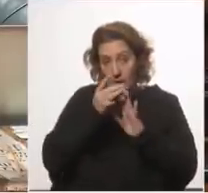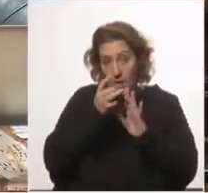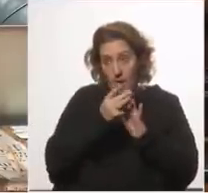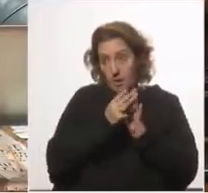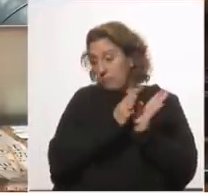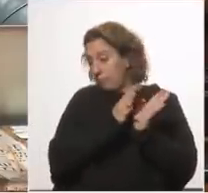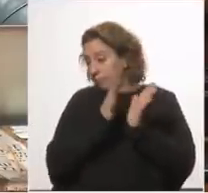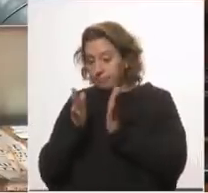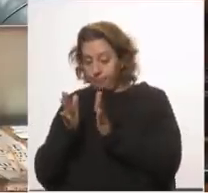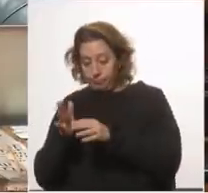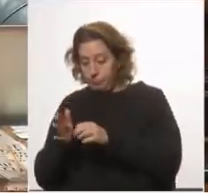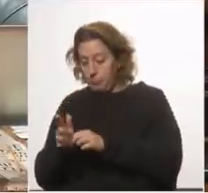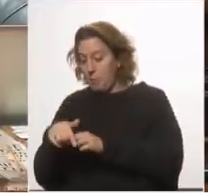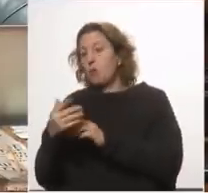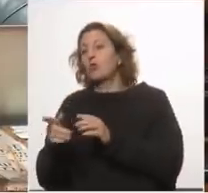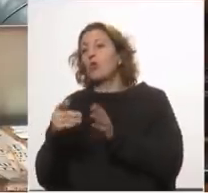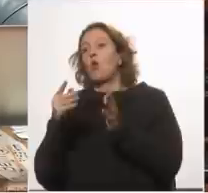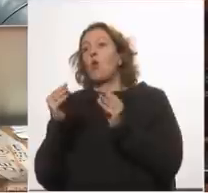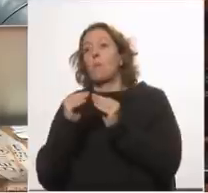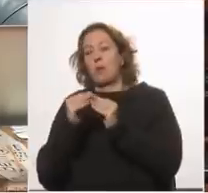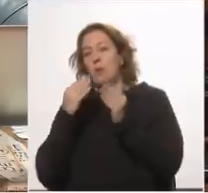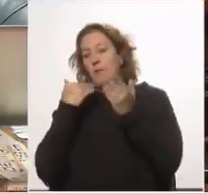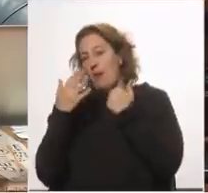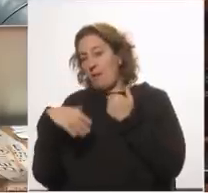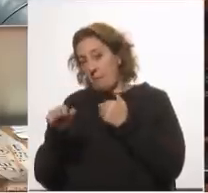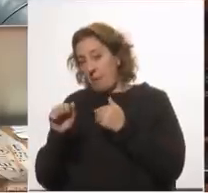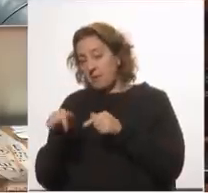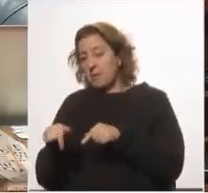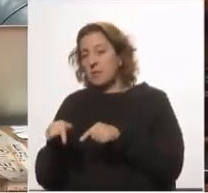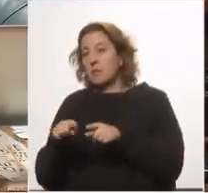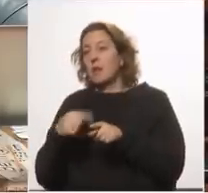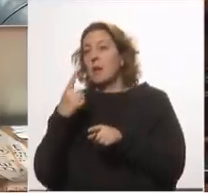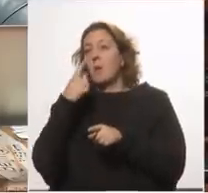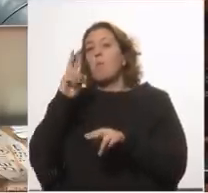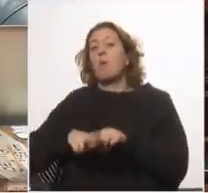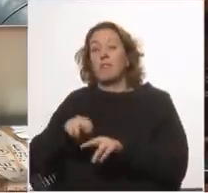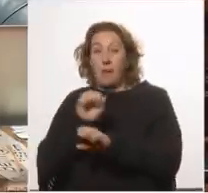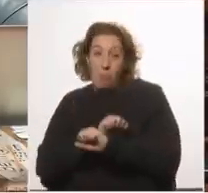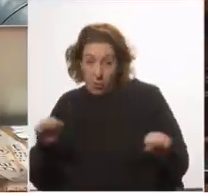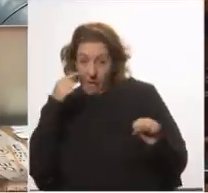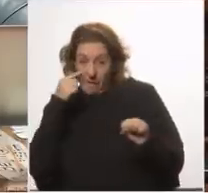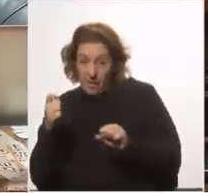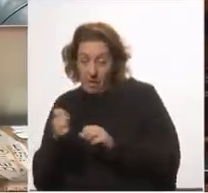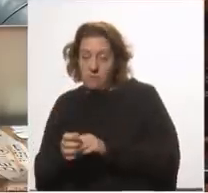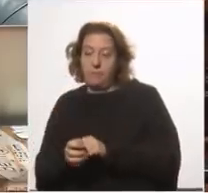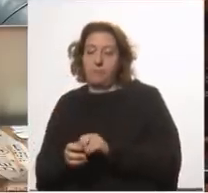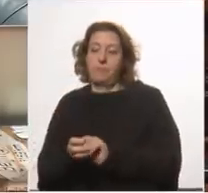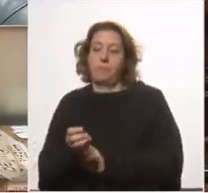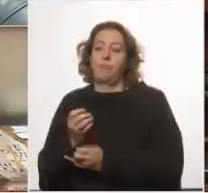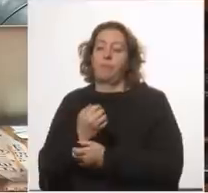yo me voy a concentrar después otros compañeros van a hablar más de la tratable la muerte evitable las que tienen que ver con